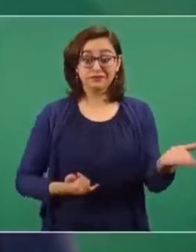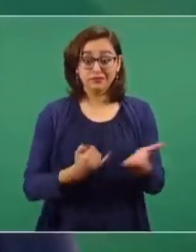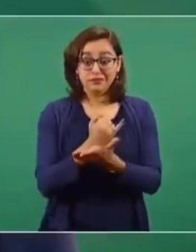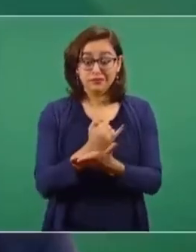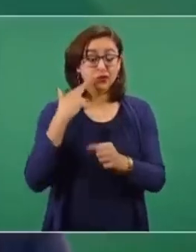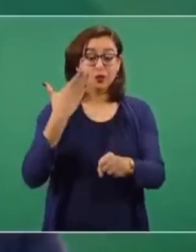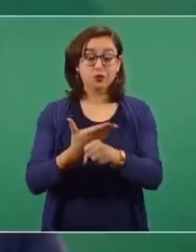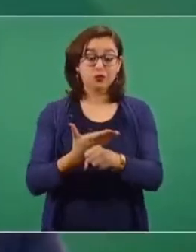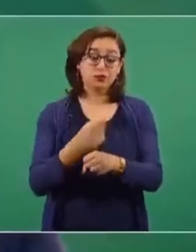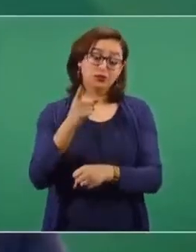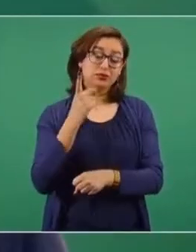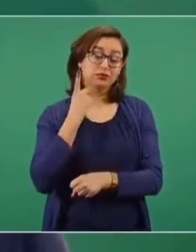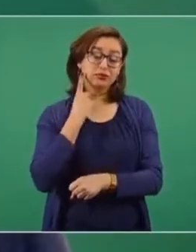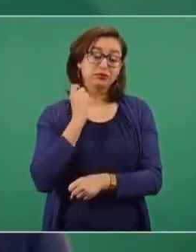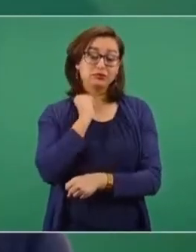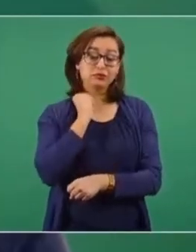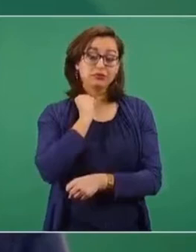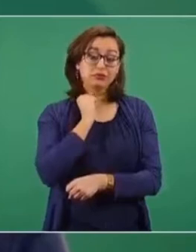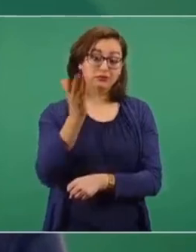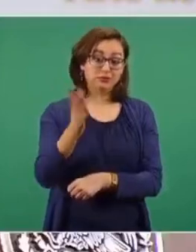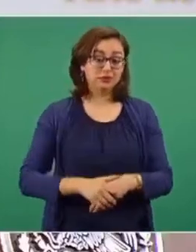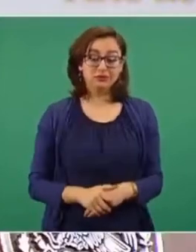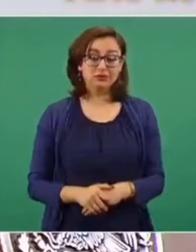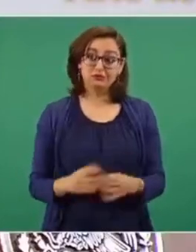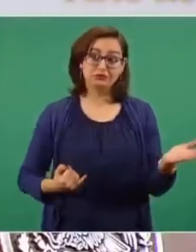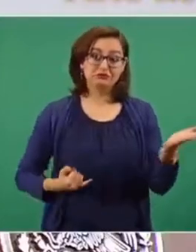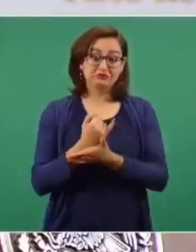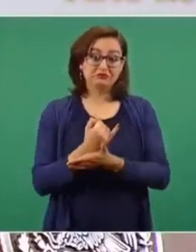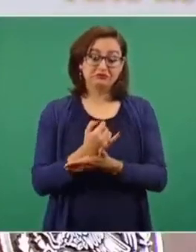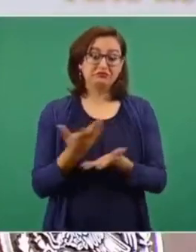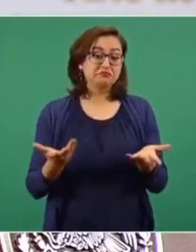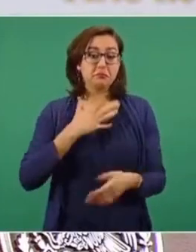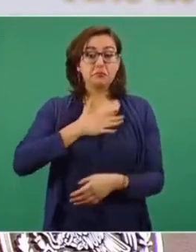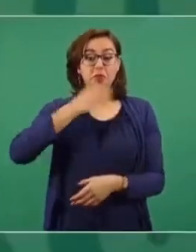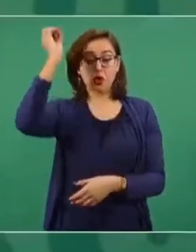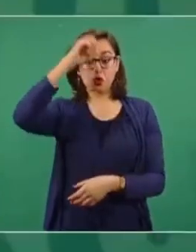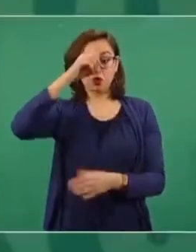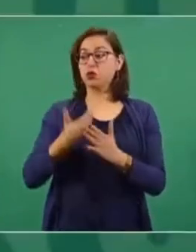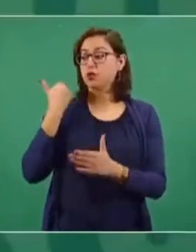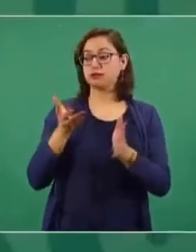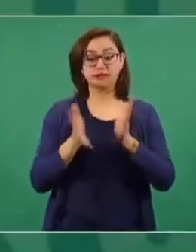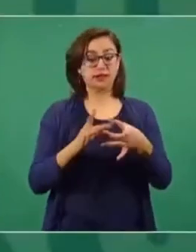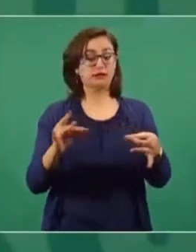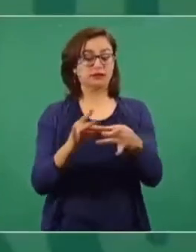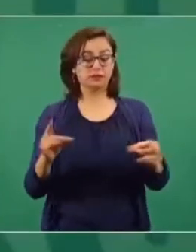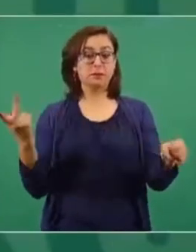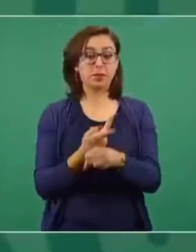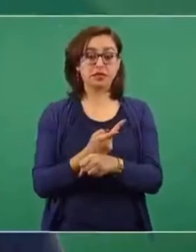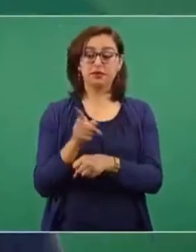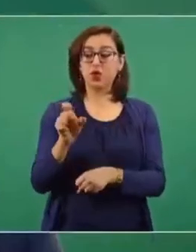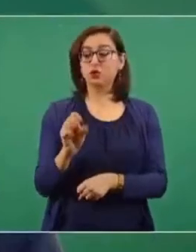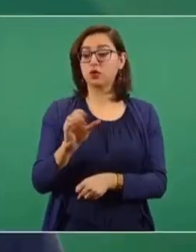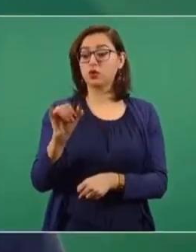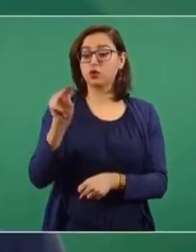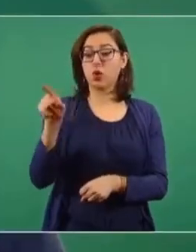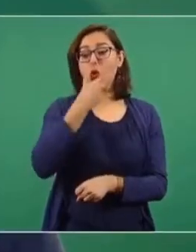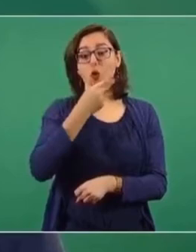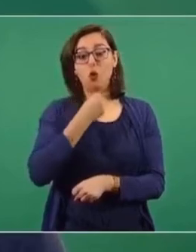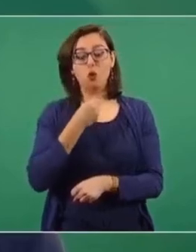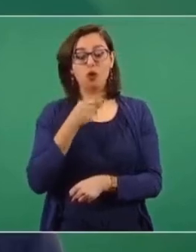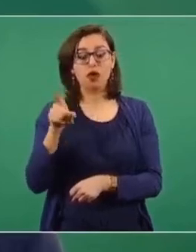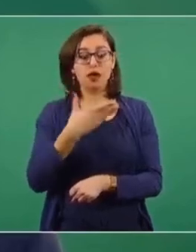decidir en la Cámara de Diputados. Mi opinión, ya la externe, es que el ministro presidente de la Corte es un hombre